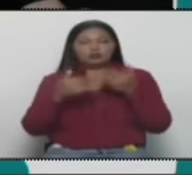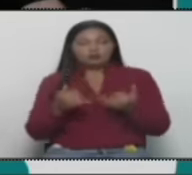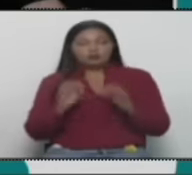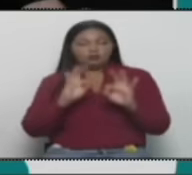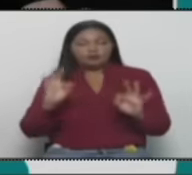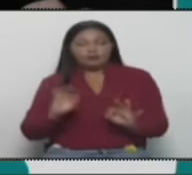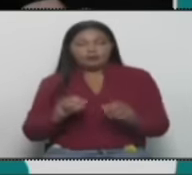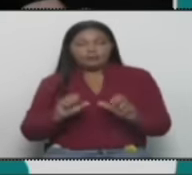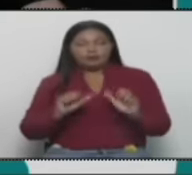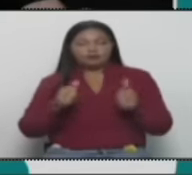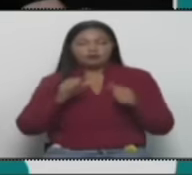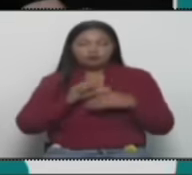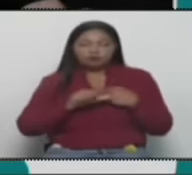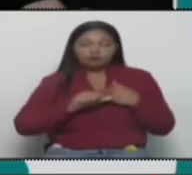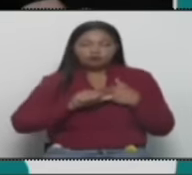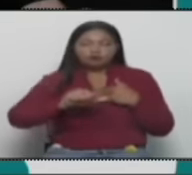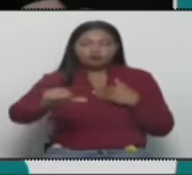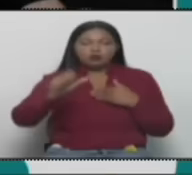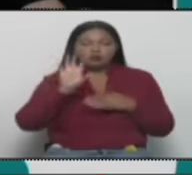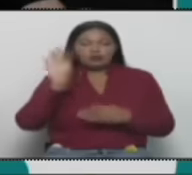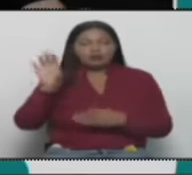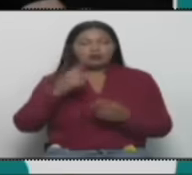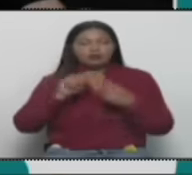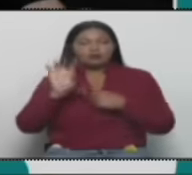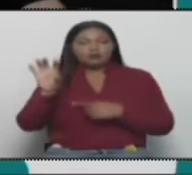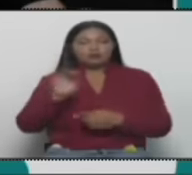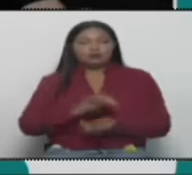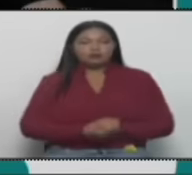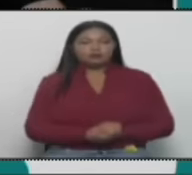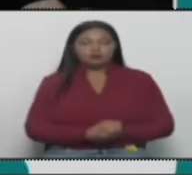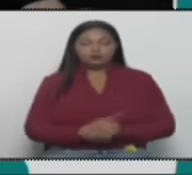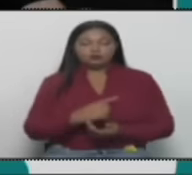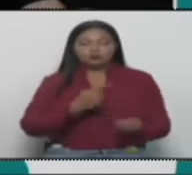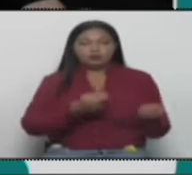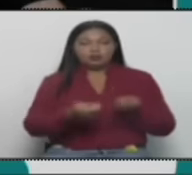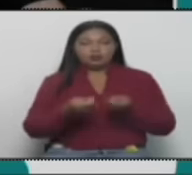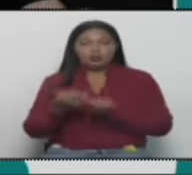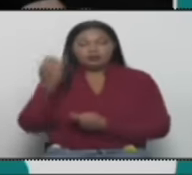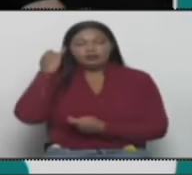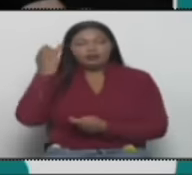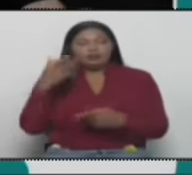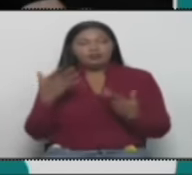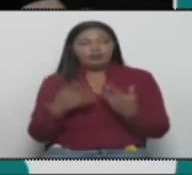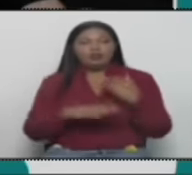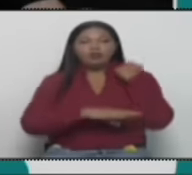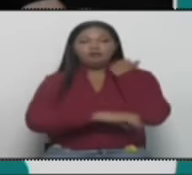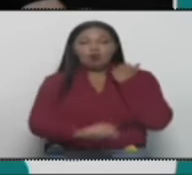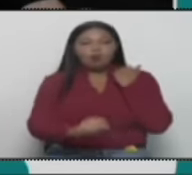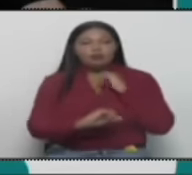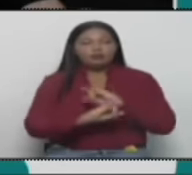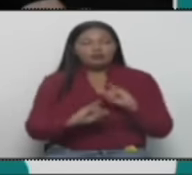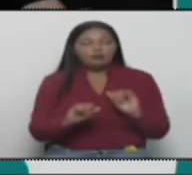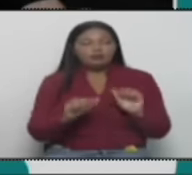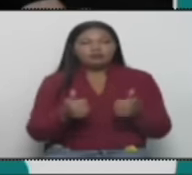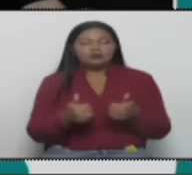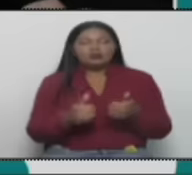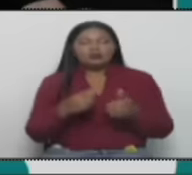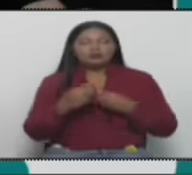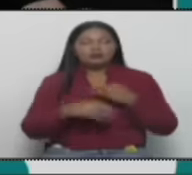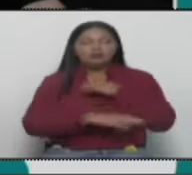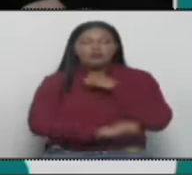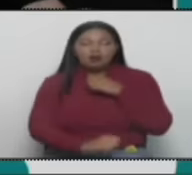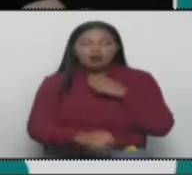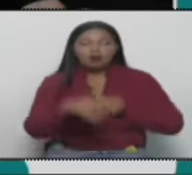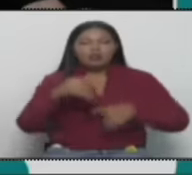por todo el país y en el exterior a manejar la idea de fraude, que había un fraude electoral.